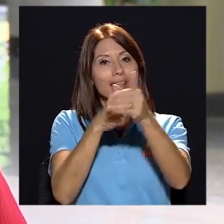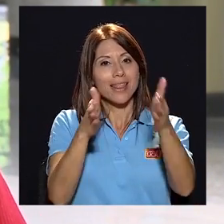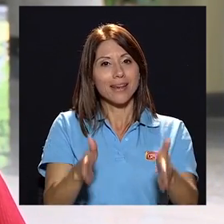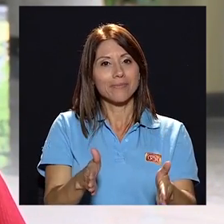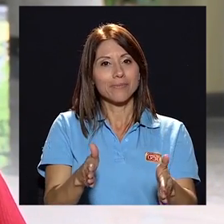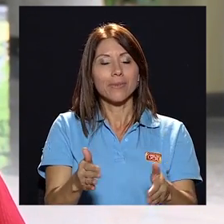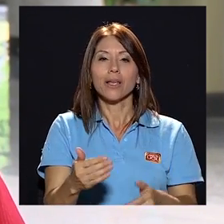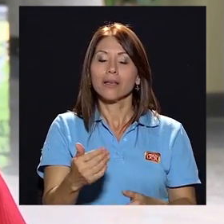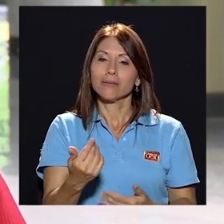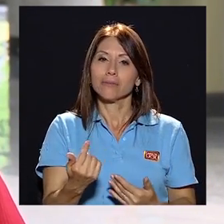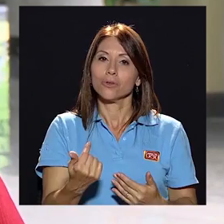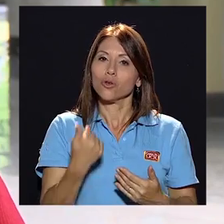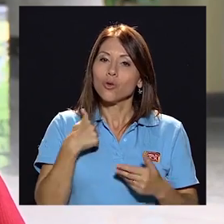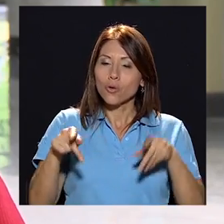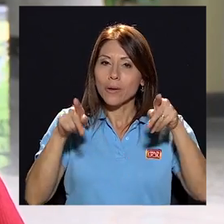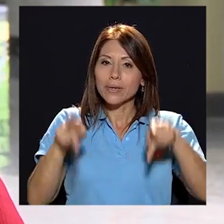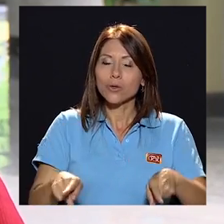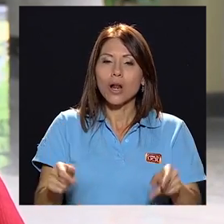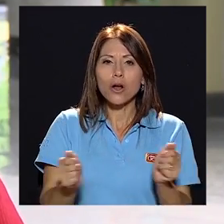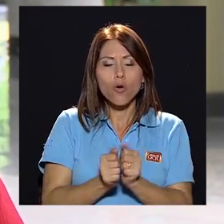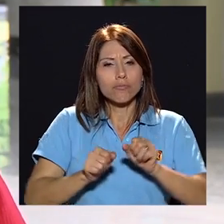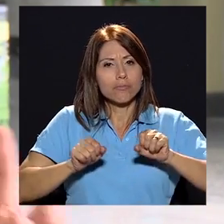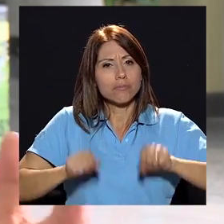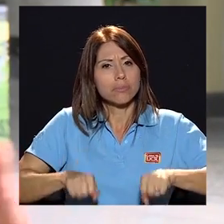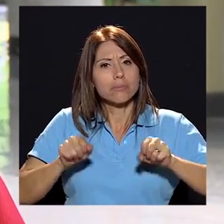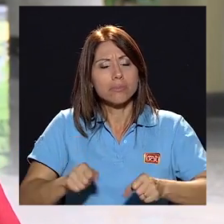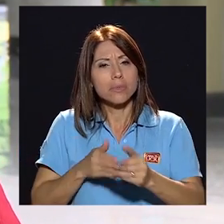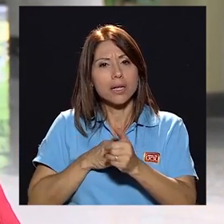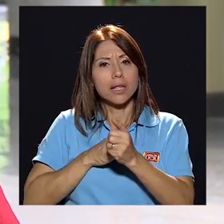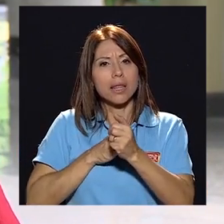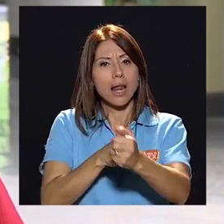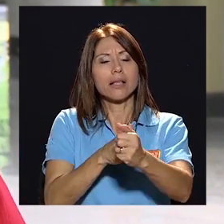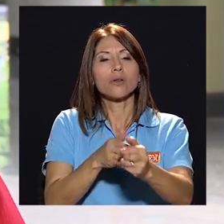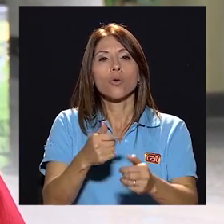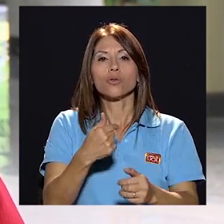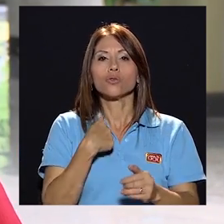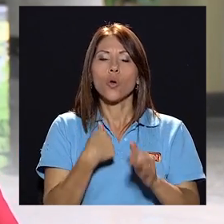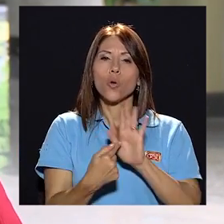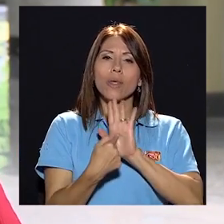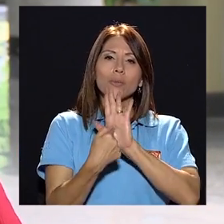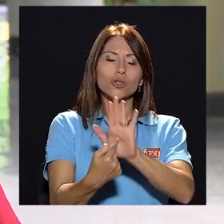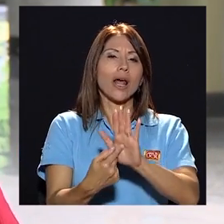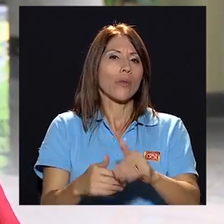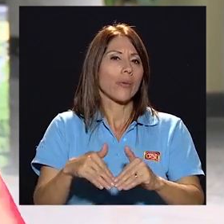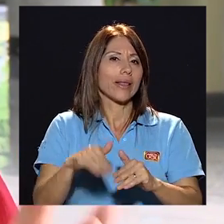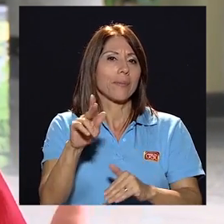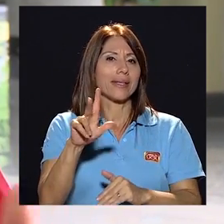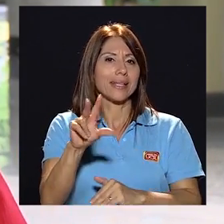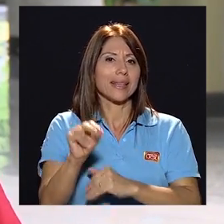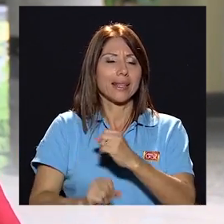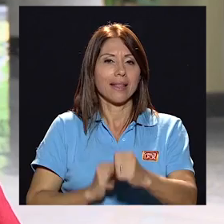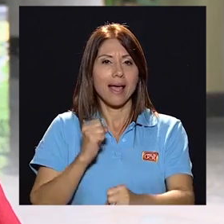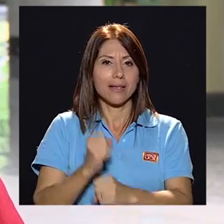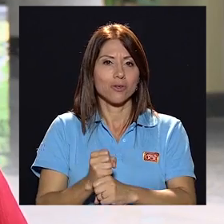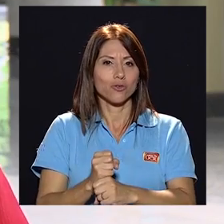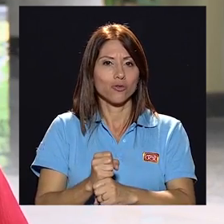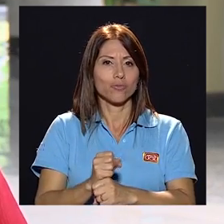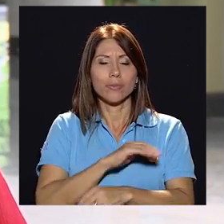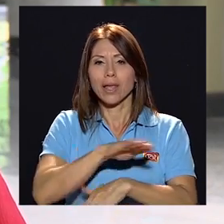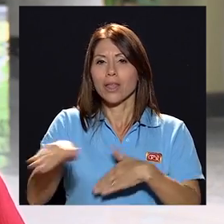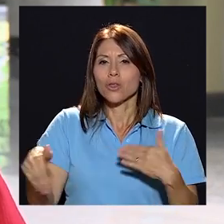líder soy una persona con una gran capacidad de liderazgo que lo he demostrado durante más de 30 años